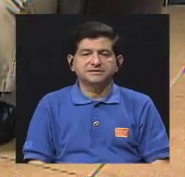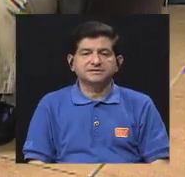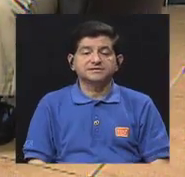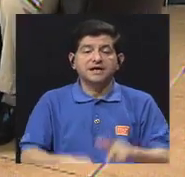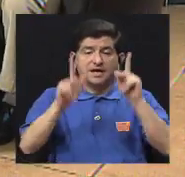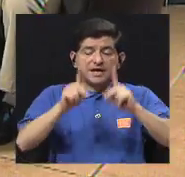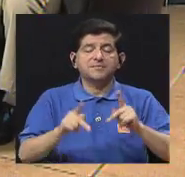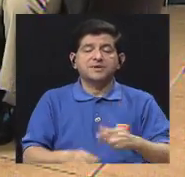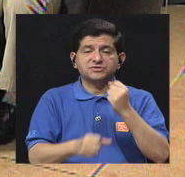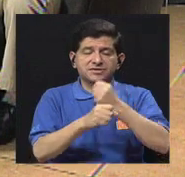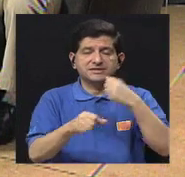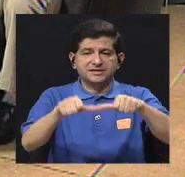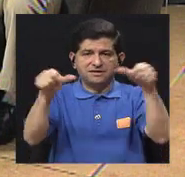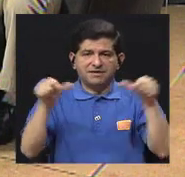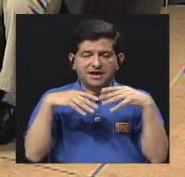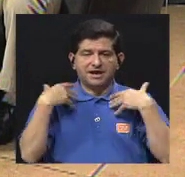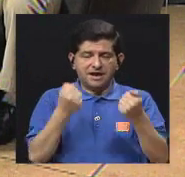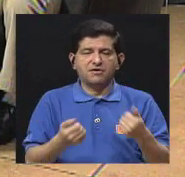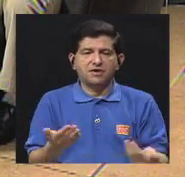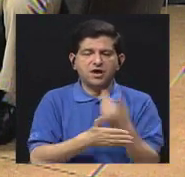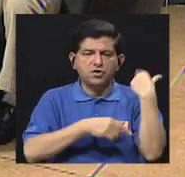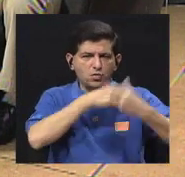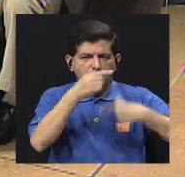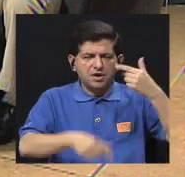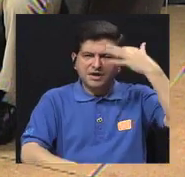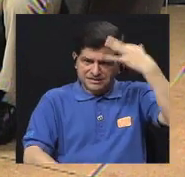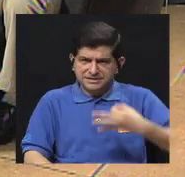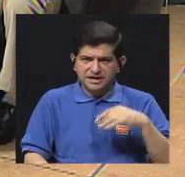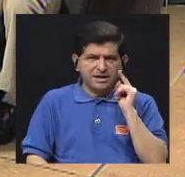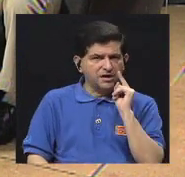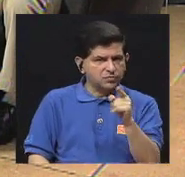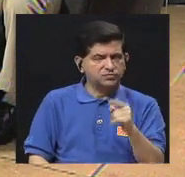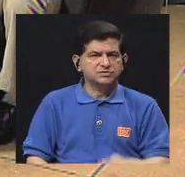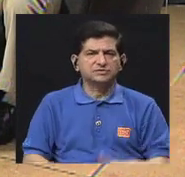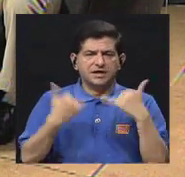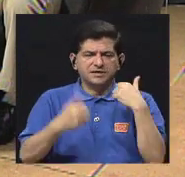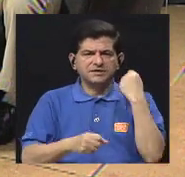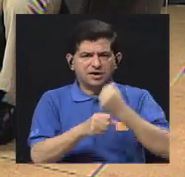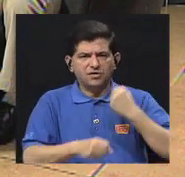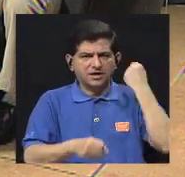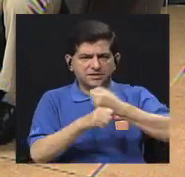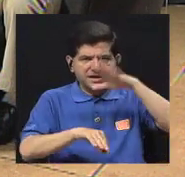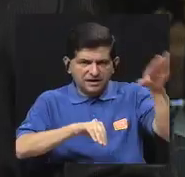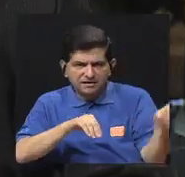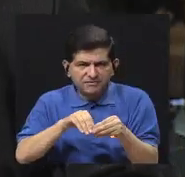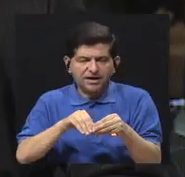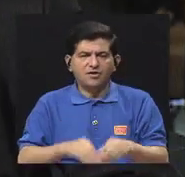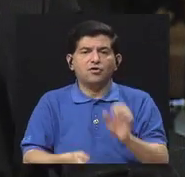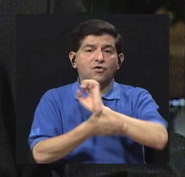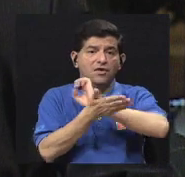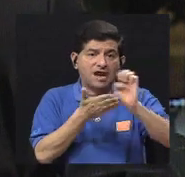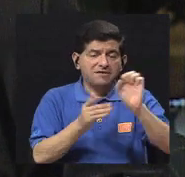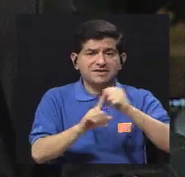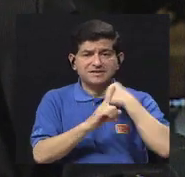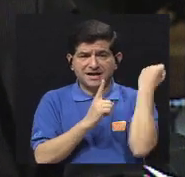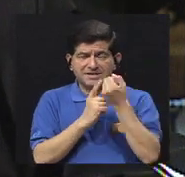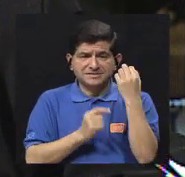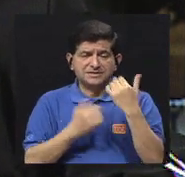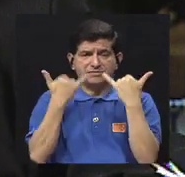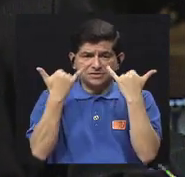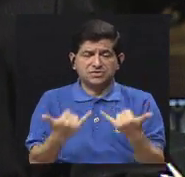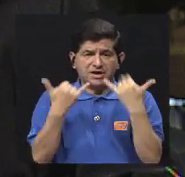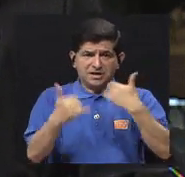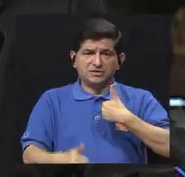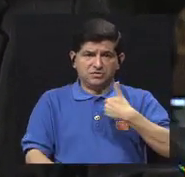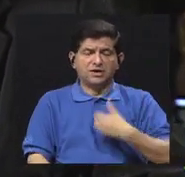personal de salud habla con la nueva generación en don Cristobal yo me imagino que están ustedes haciendo un esfuerzo más para que se eviten tantas situaciones como están